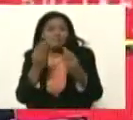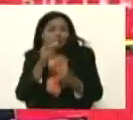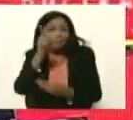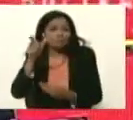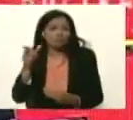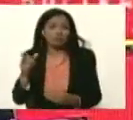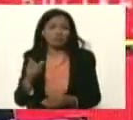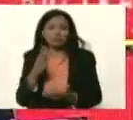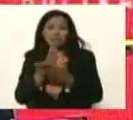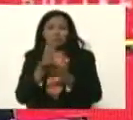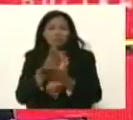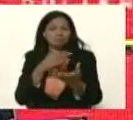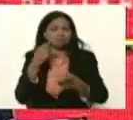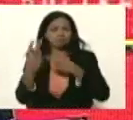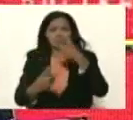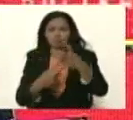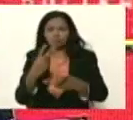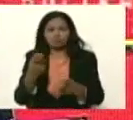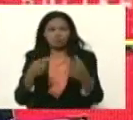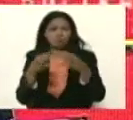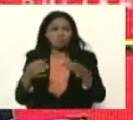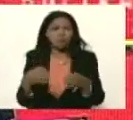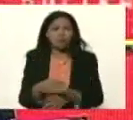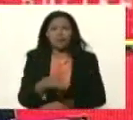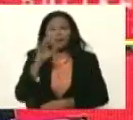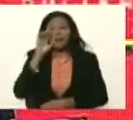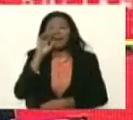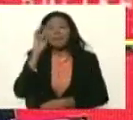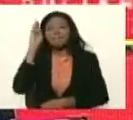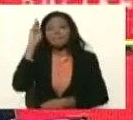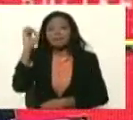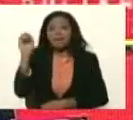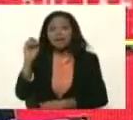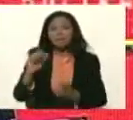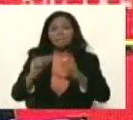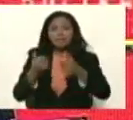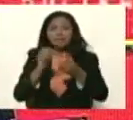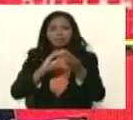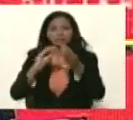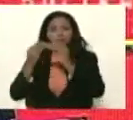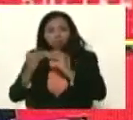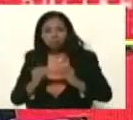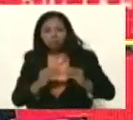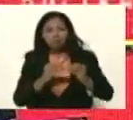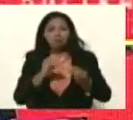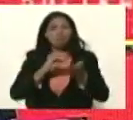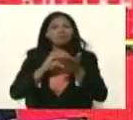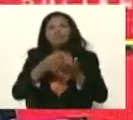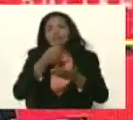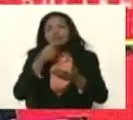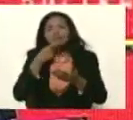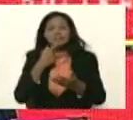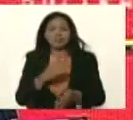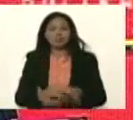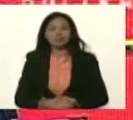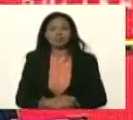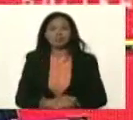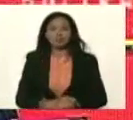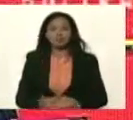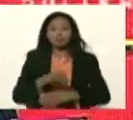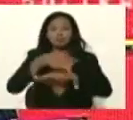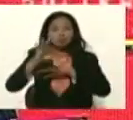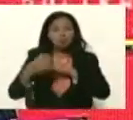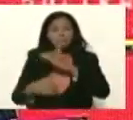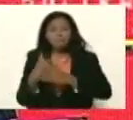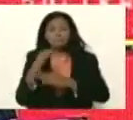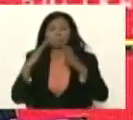gente pero Petare empieza a recuperarse y a ponerse bella bonita uno de los municipios